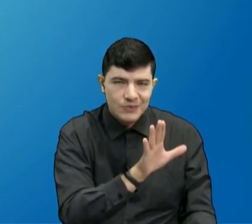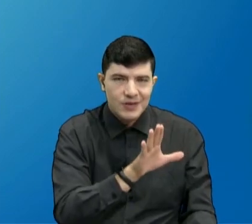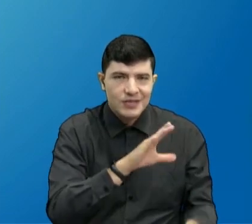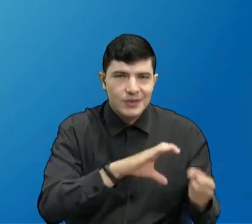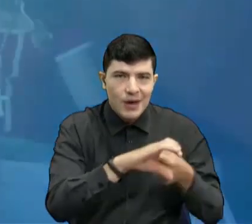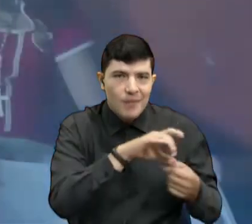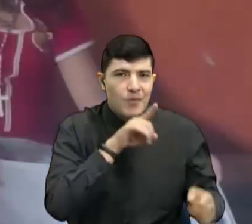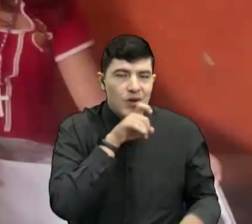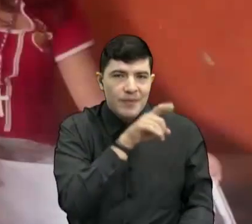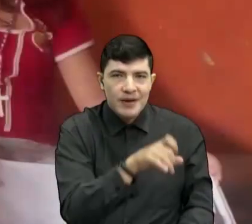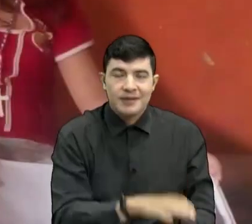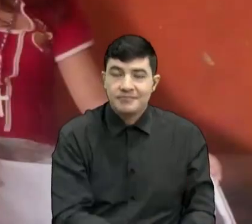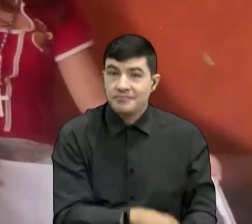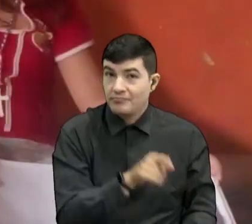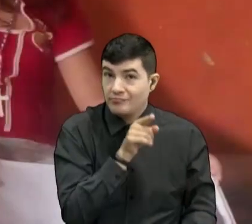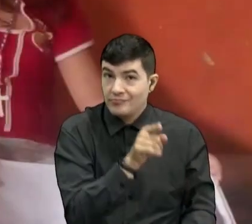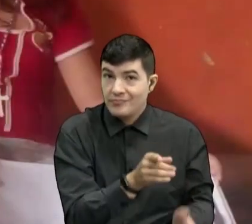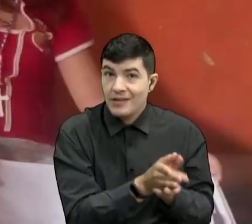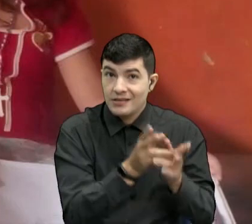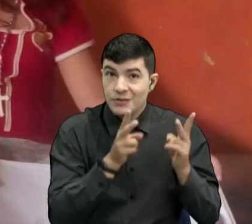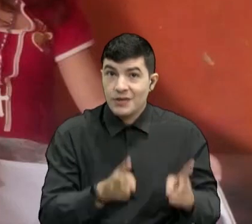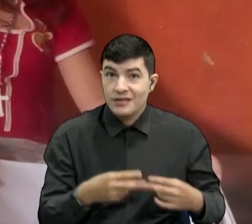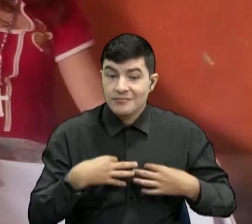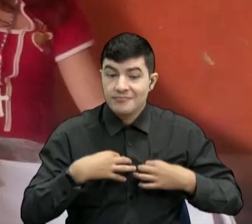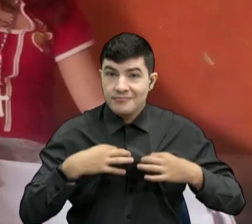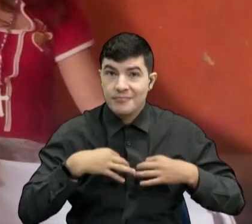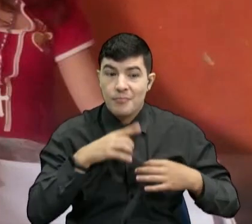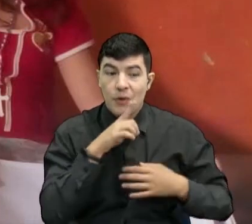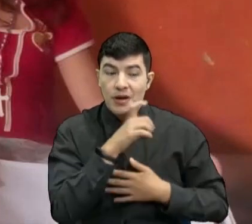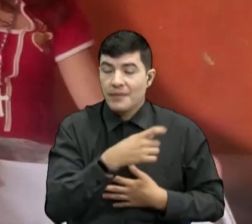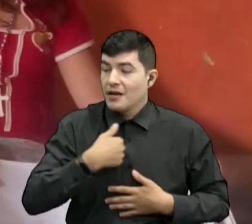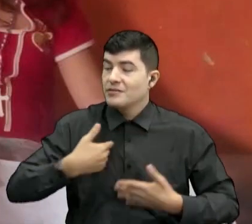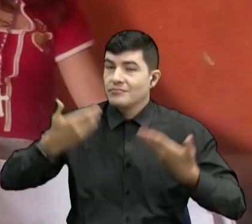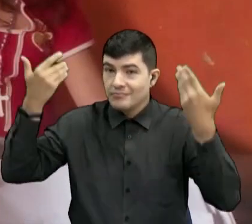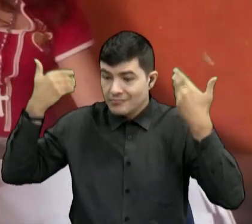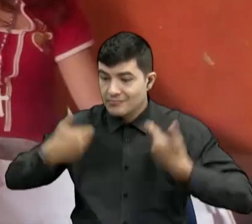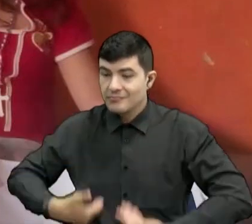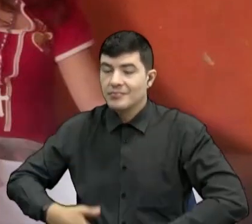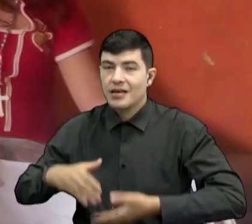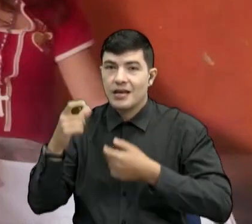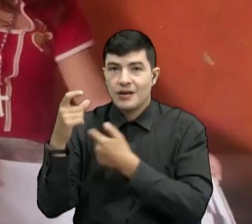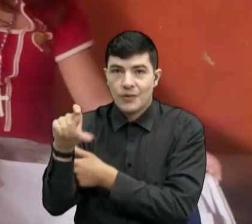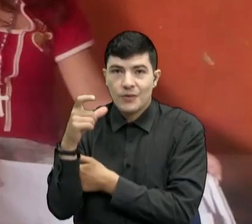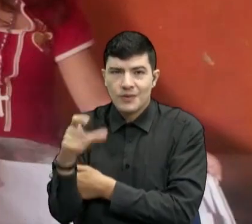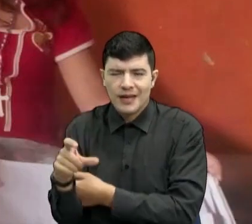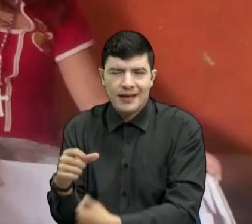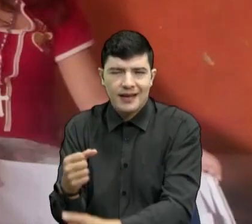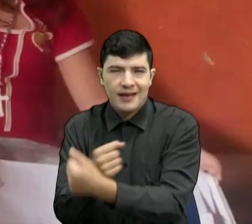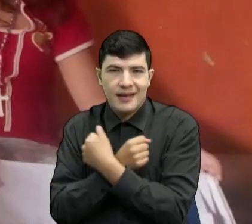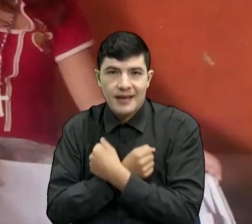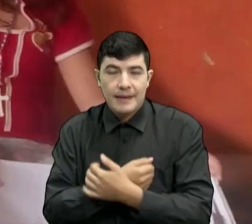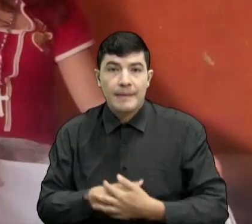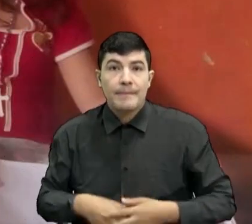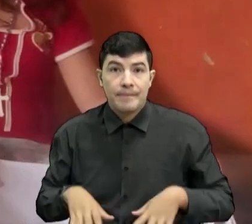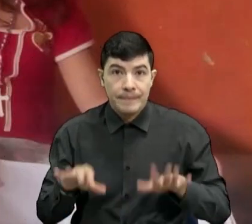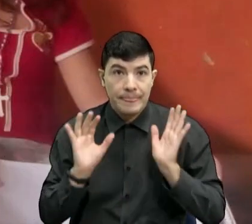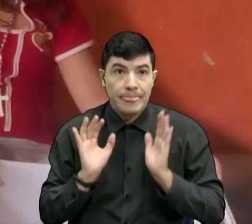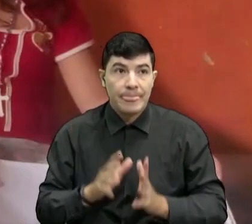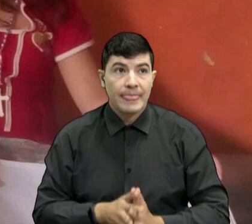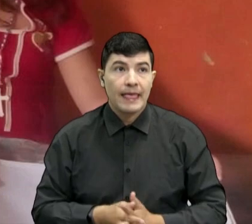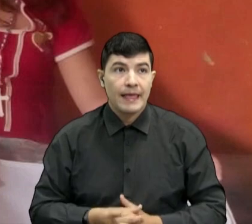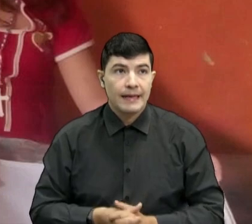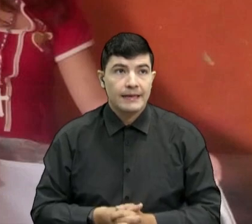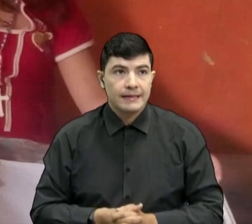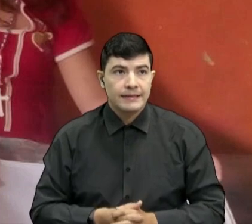Bucaramanga, yo lo he dicho. Si los niños se ponen la del Atlético Bucaramanga, yo me voy a poner la del cucutica del alma, ¿no? Tengo por aquí